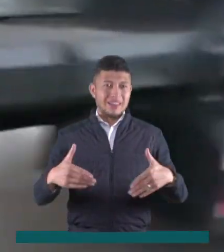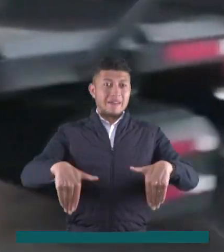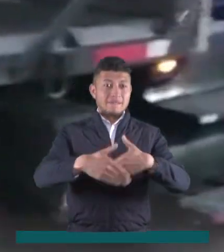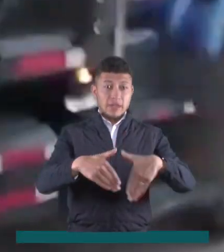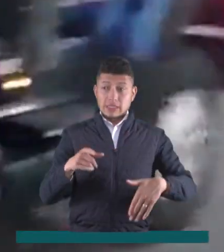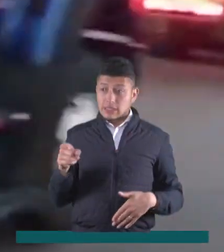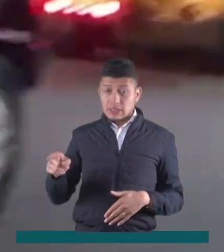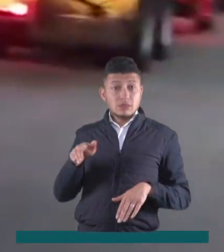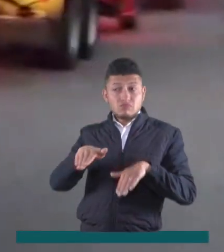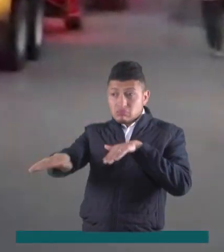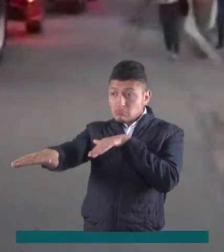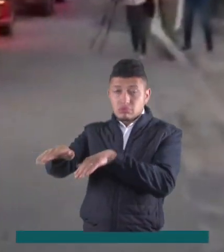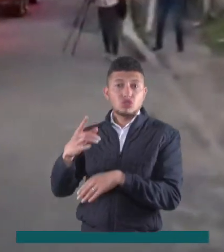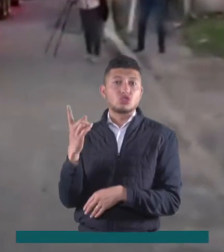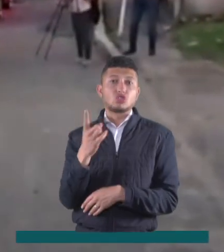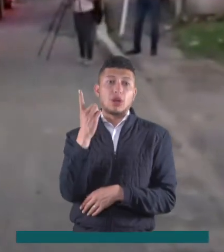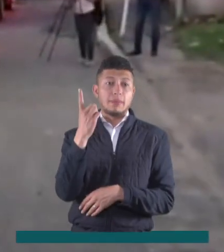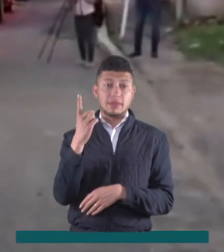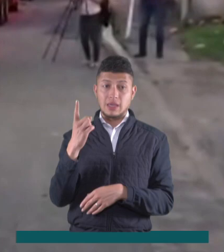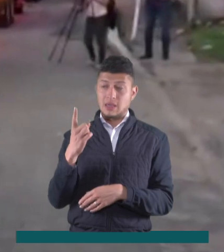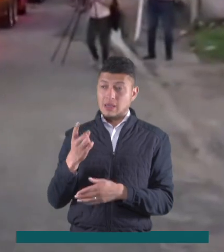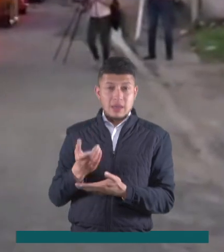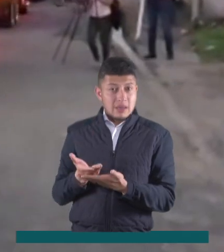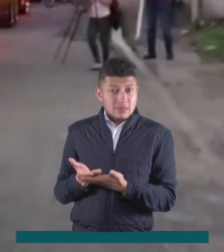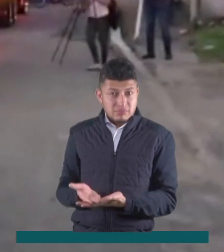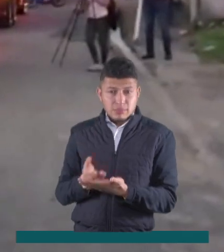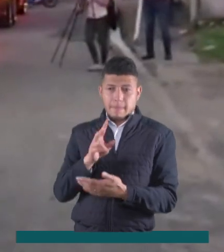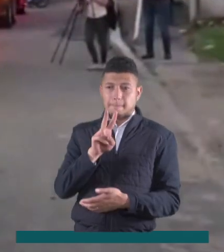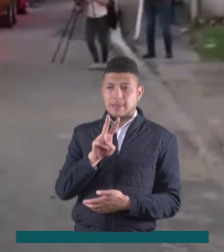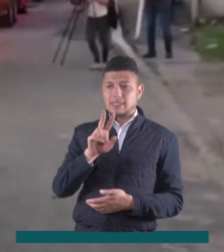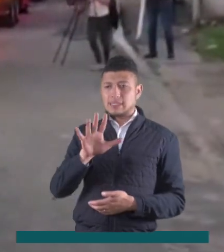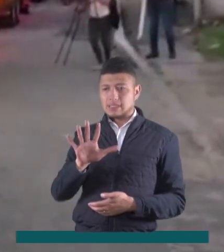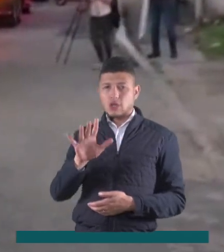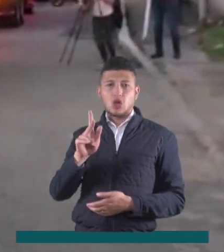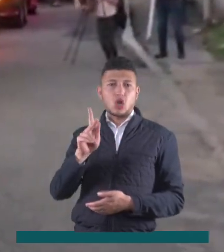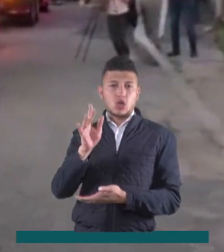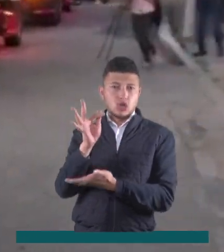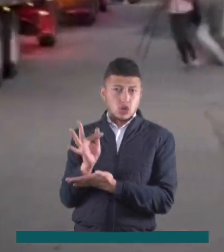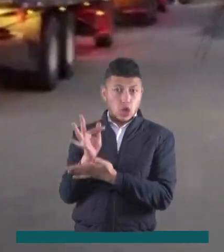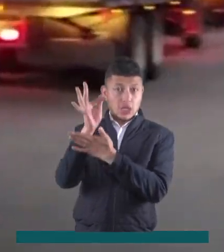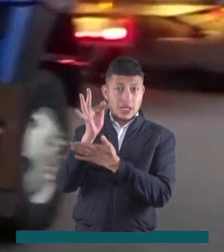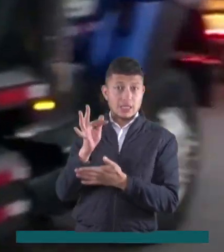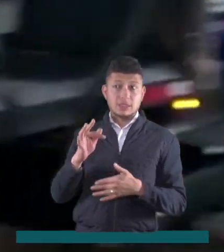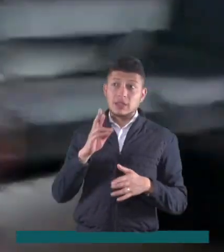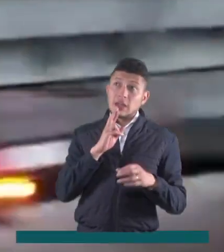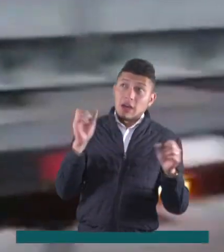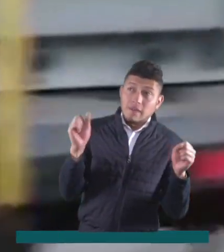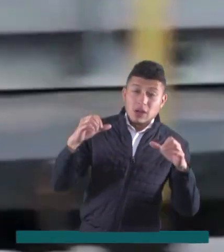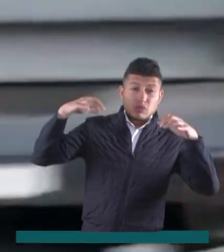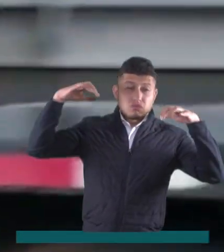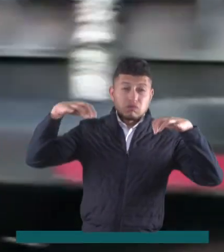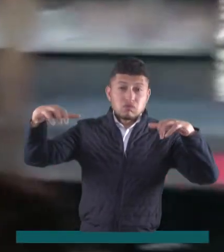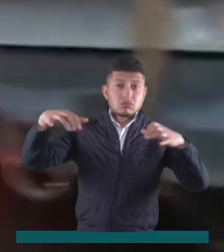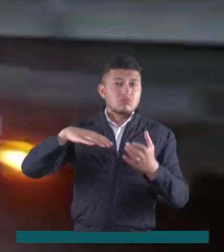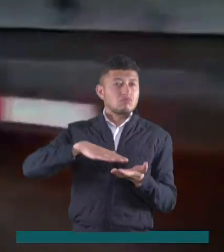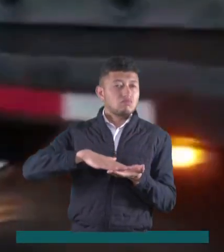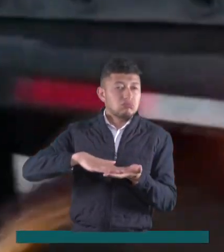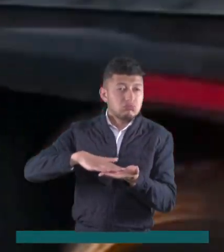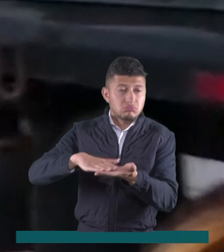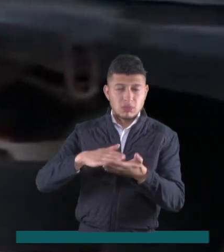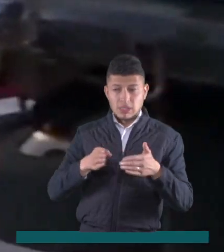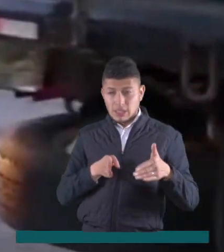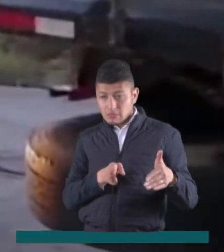del INVIAS solo permite tránsito de vehículos de máximo 25 toneladas. Y ante el fuerte invierno, no se ha podido